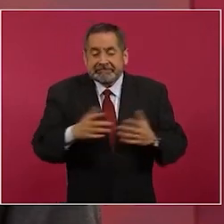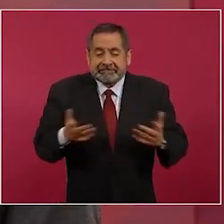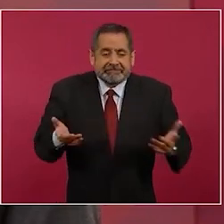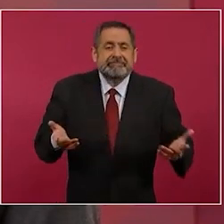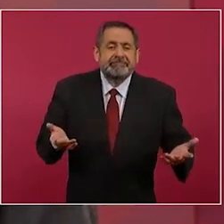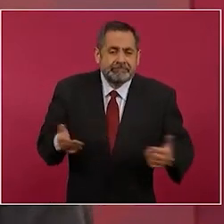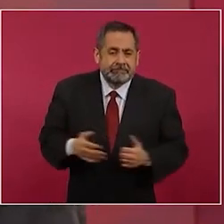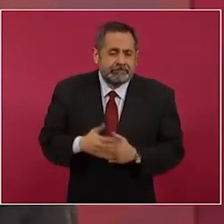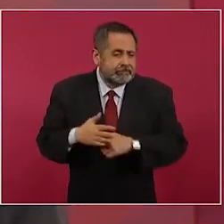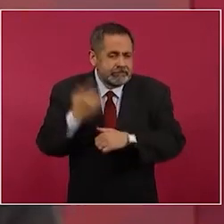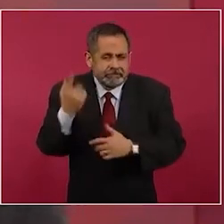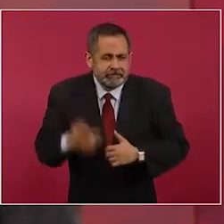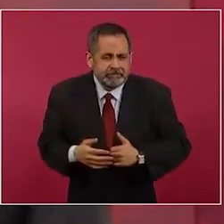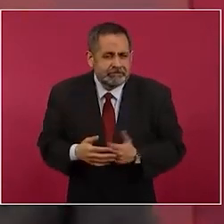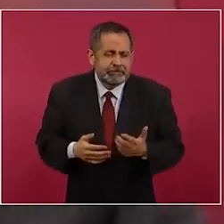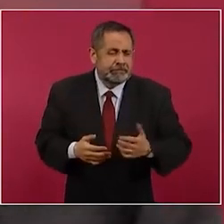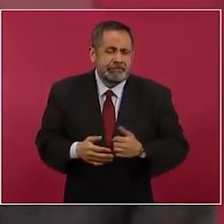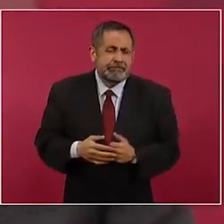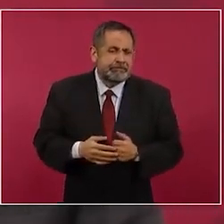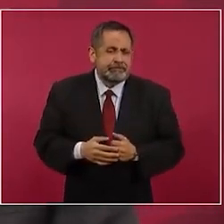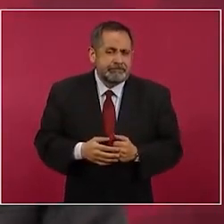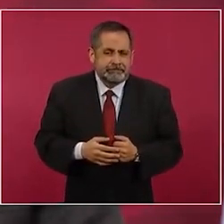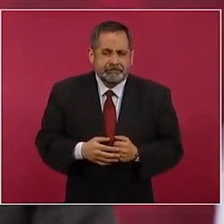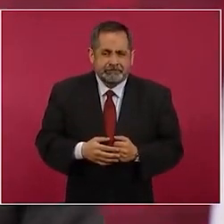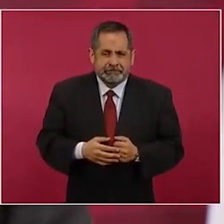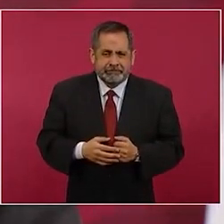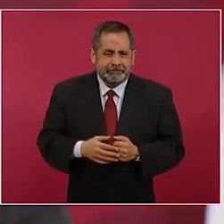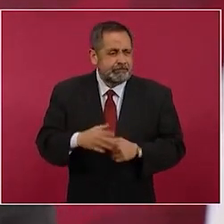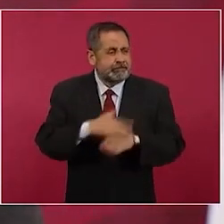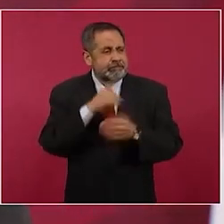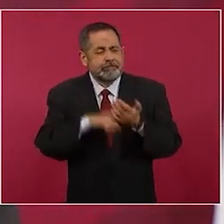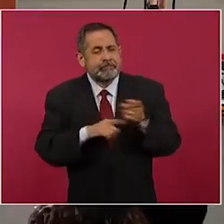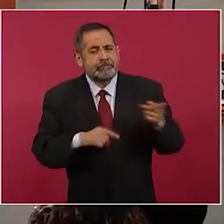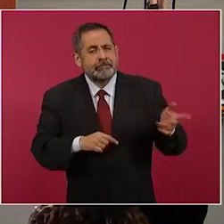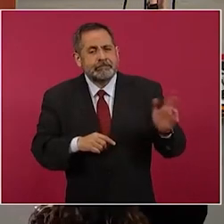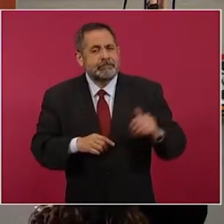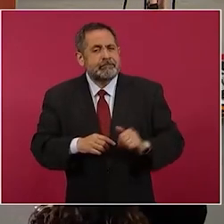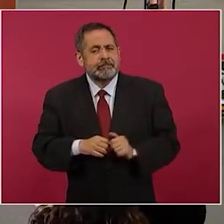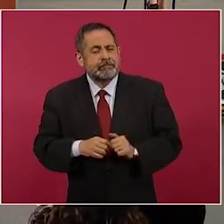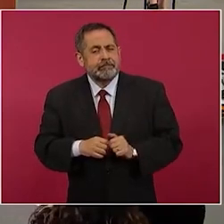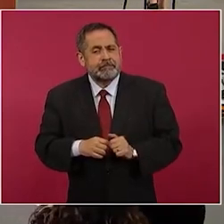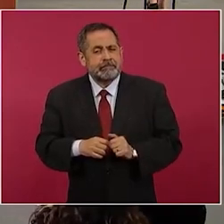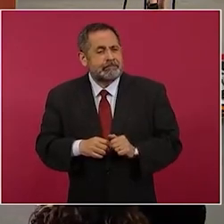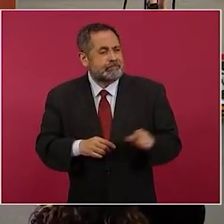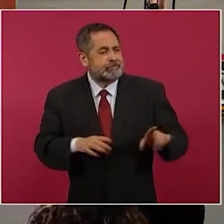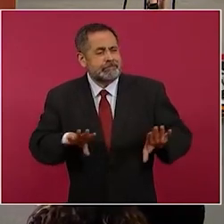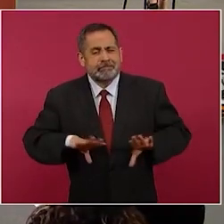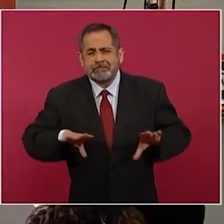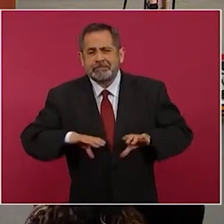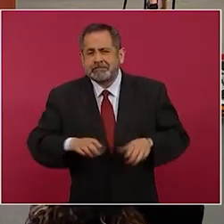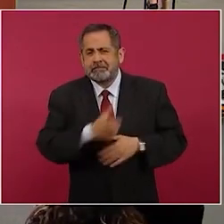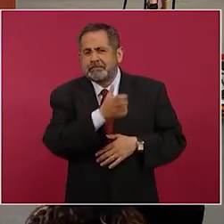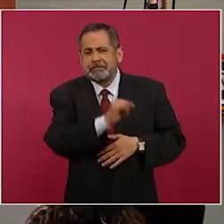¿por qué la actitud